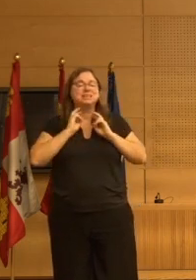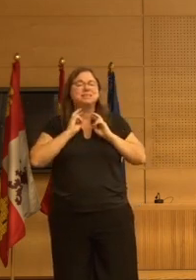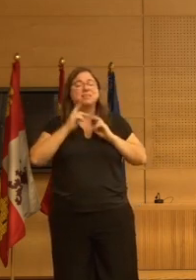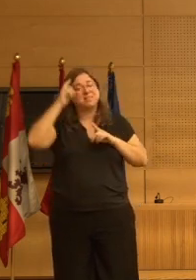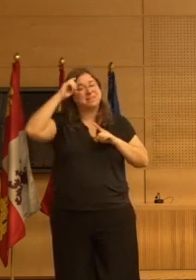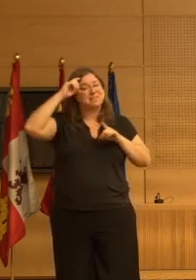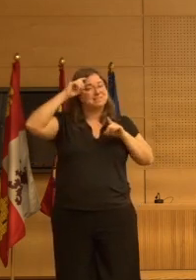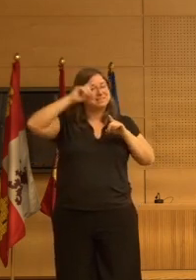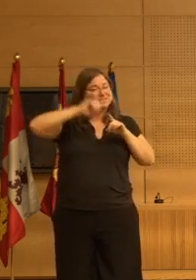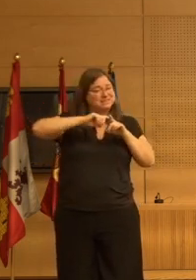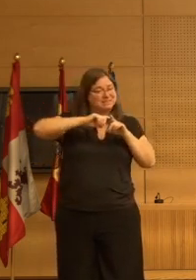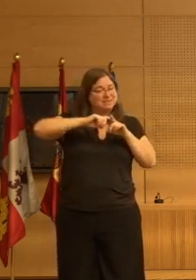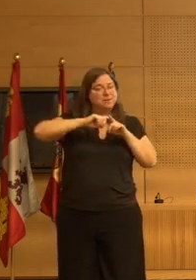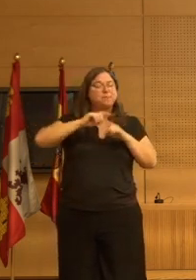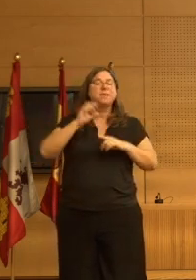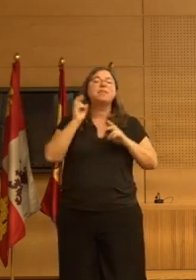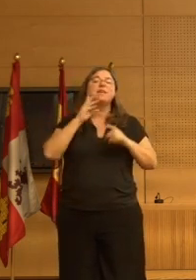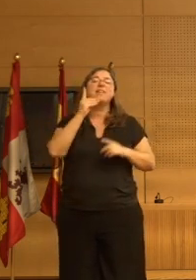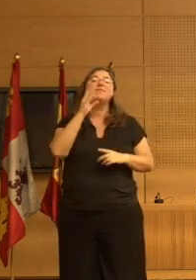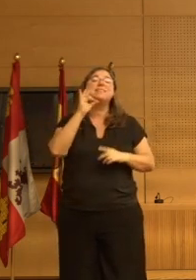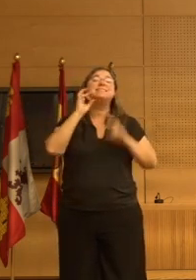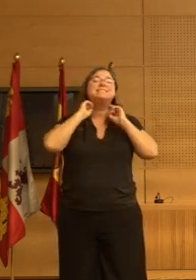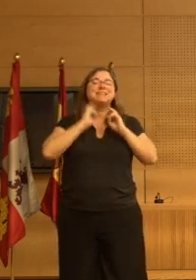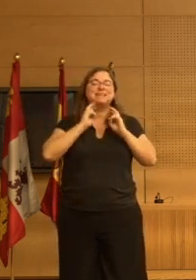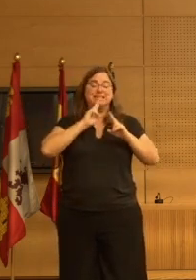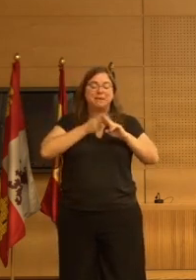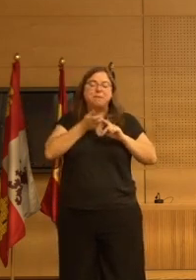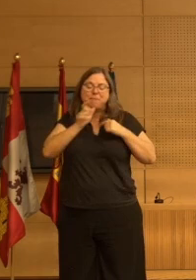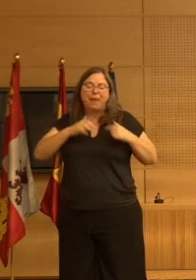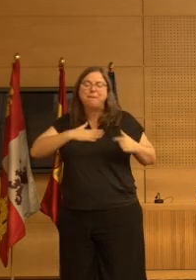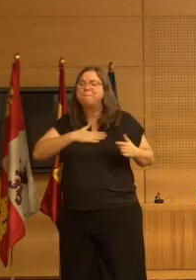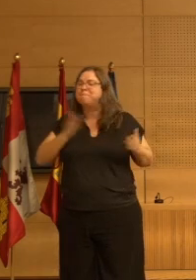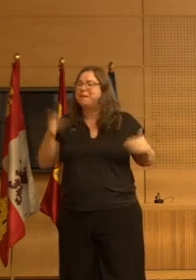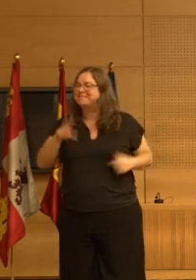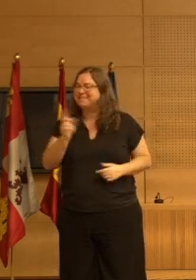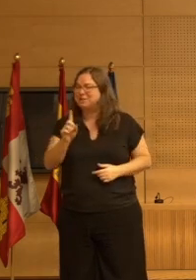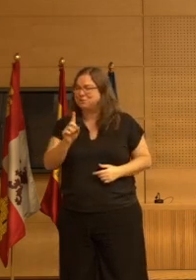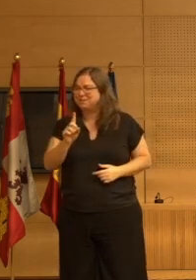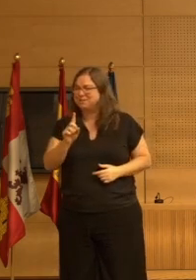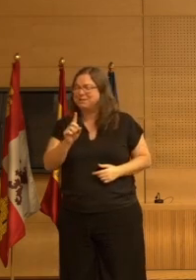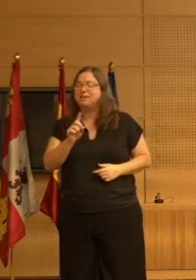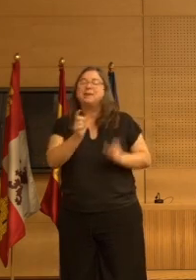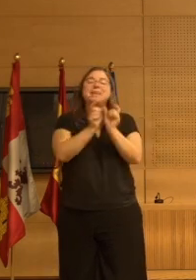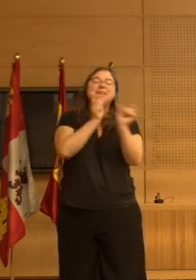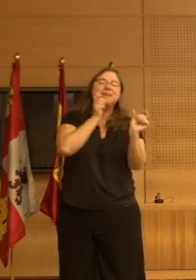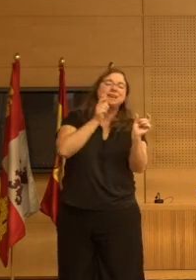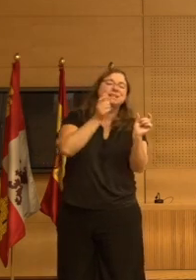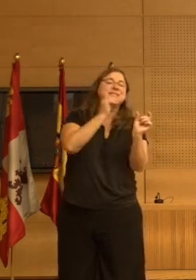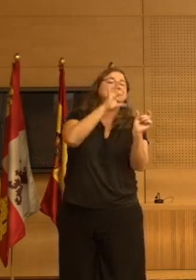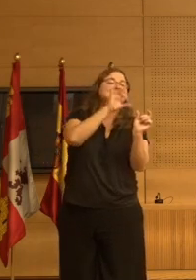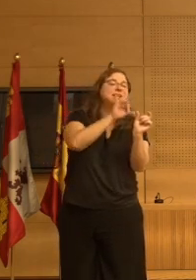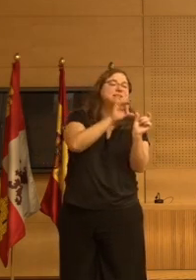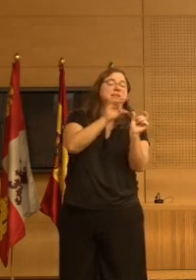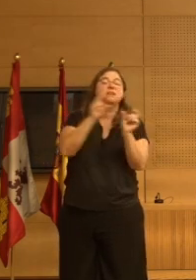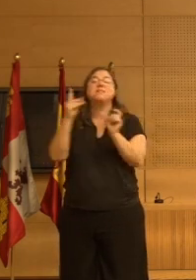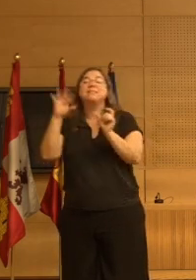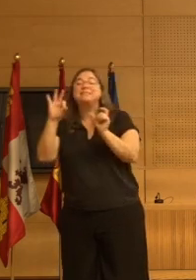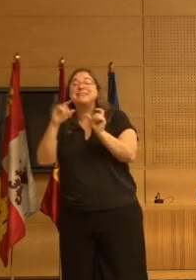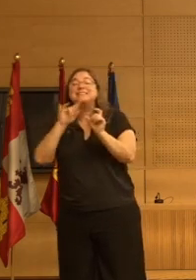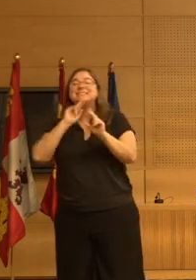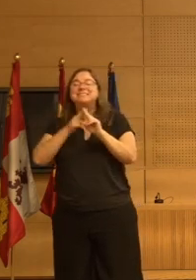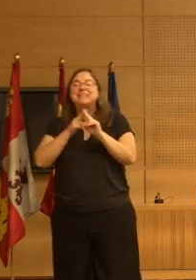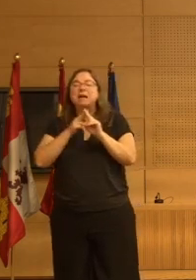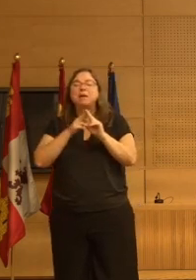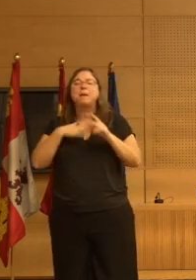neuropsiquiátrico te dice que tiene que haber distrés y eso no es malestar malestar es anísimes estrés es realmente un sufrimiento